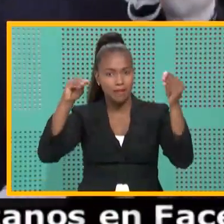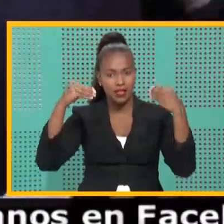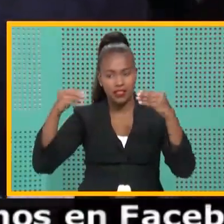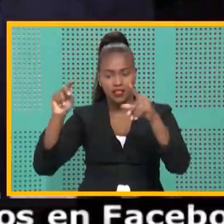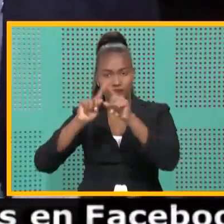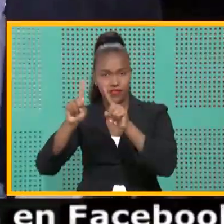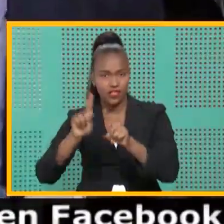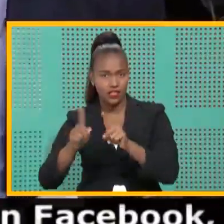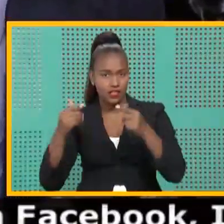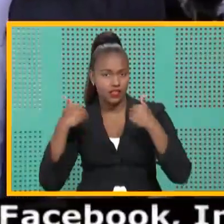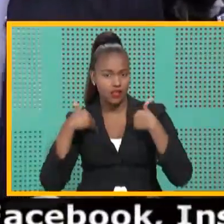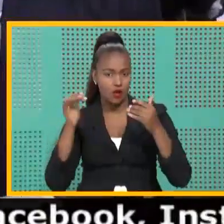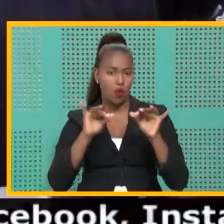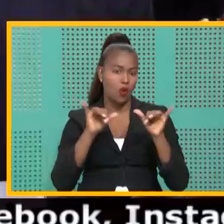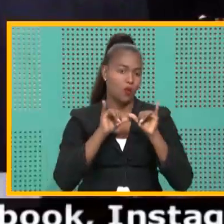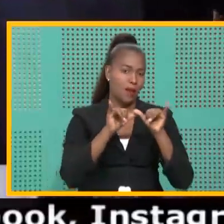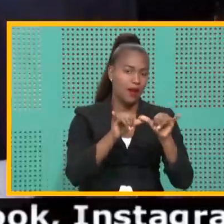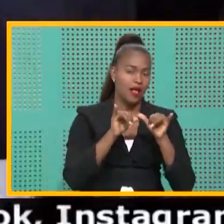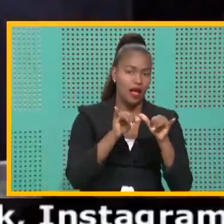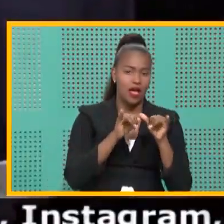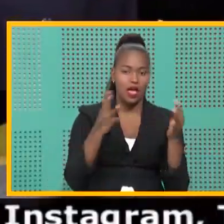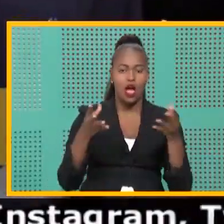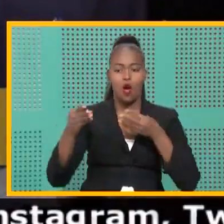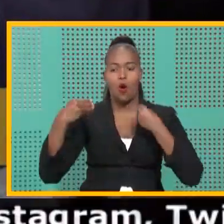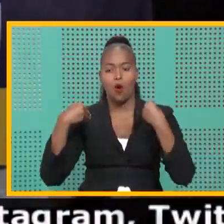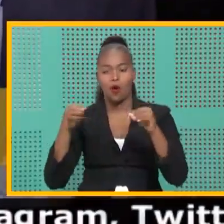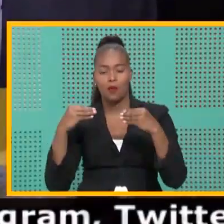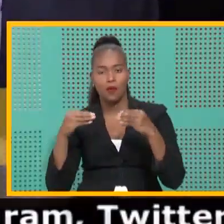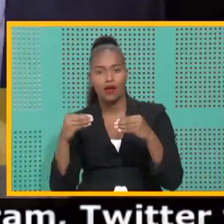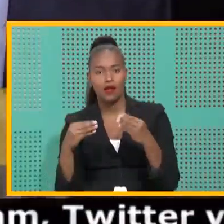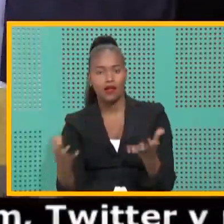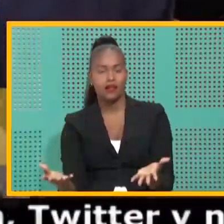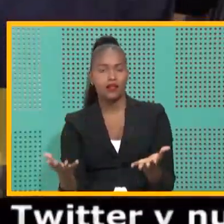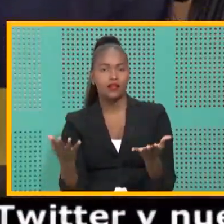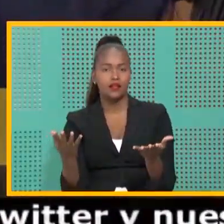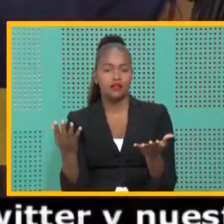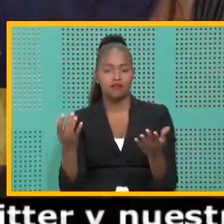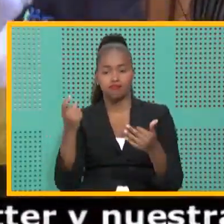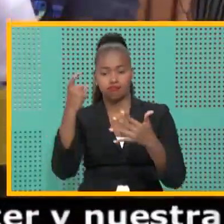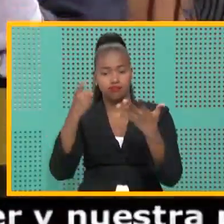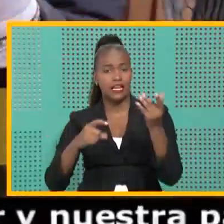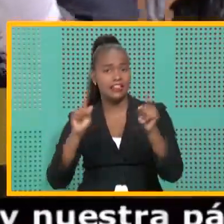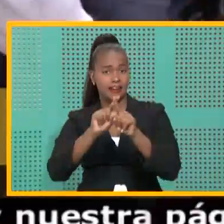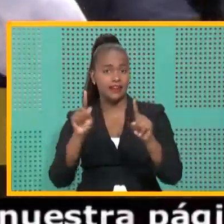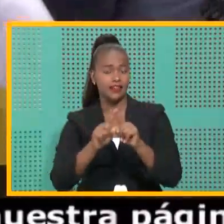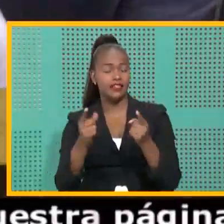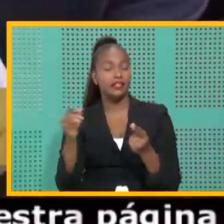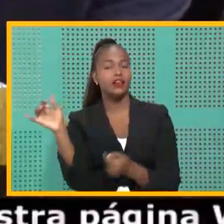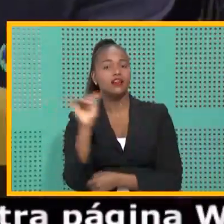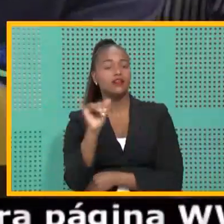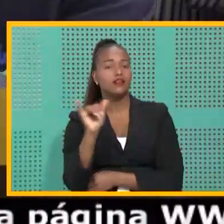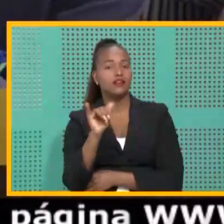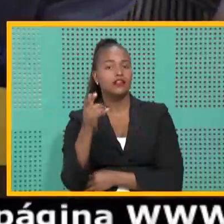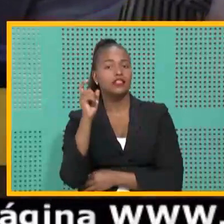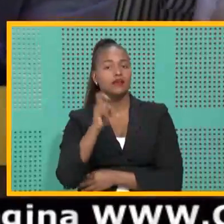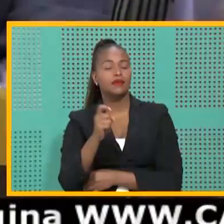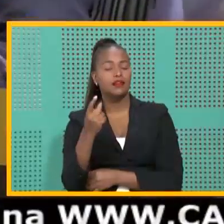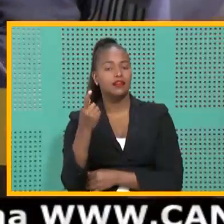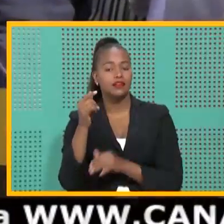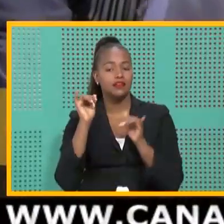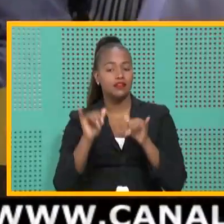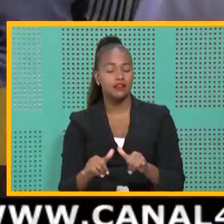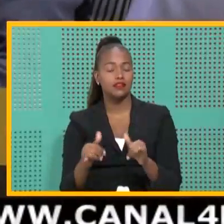servicios como supermercados, colmados, etcétera, e igualmente mantener